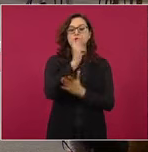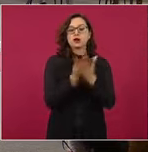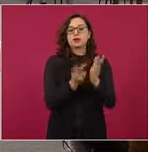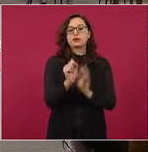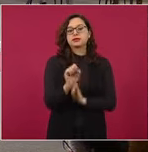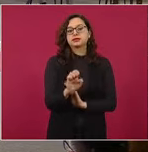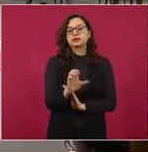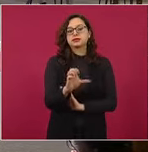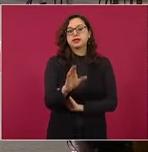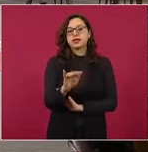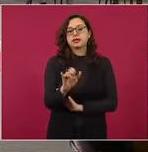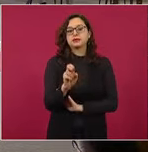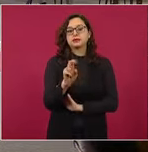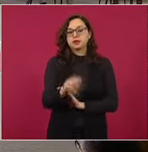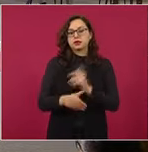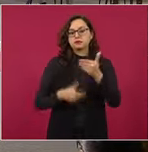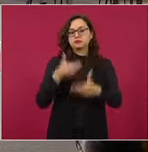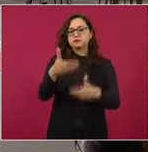Bienestar. Adelante.